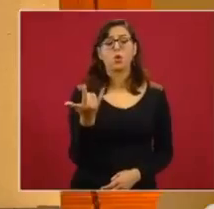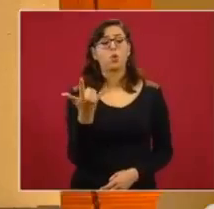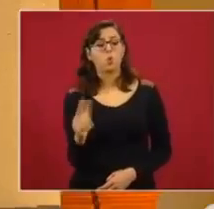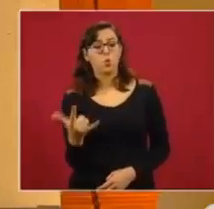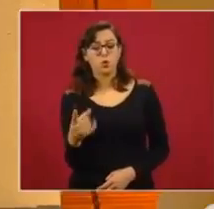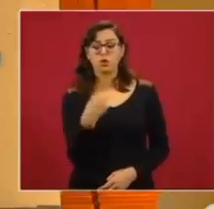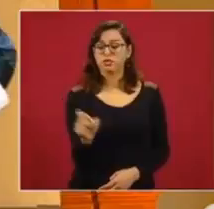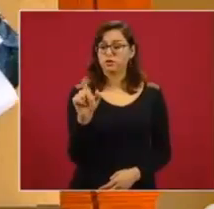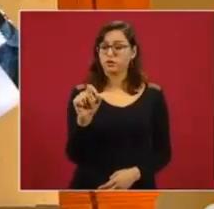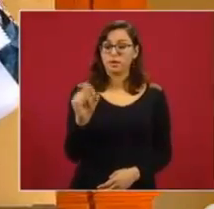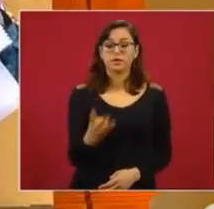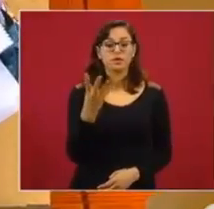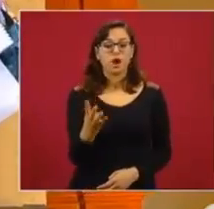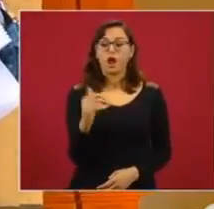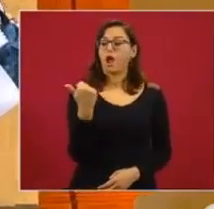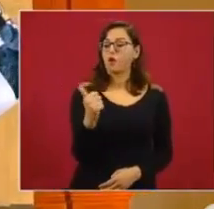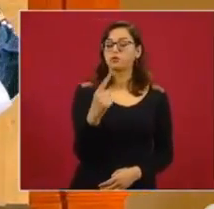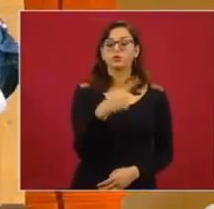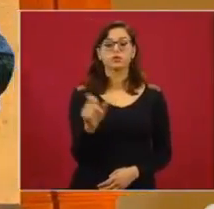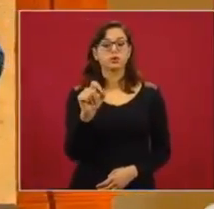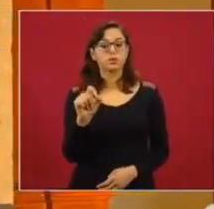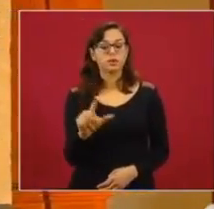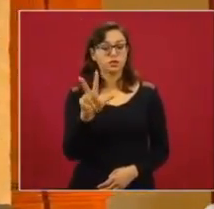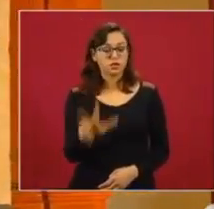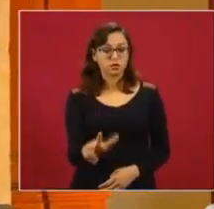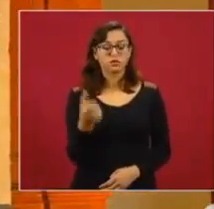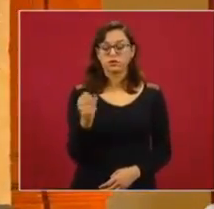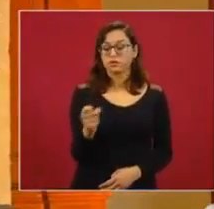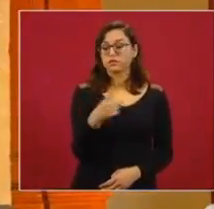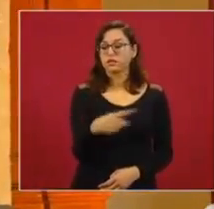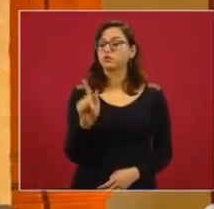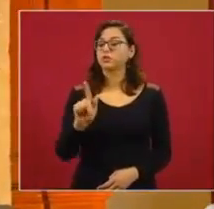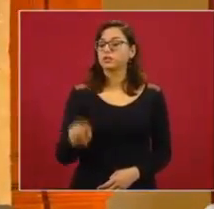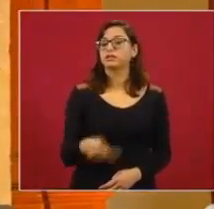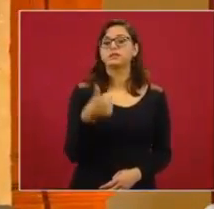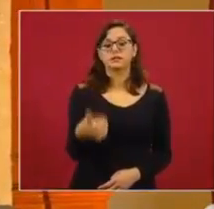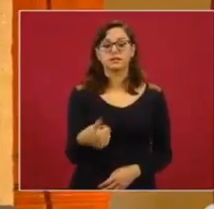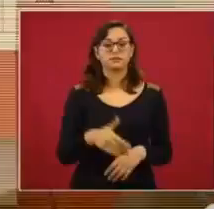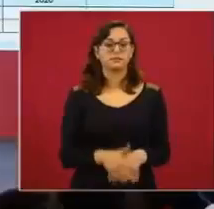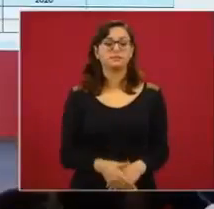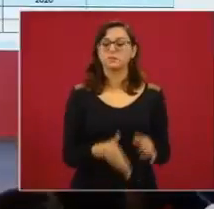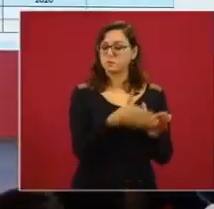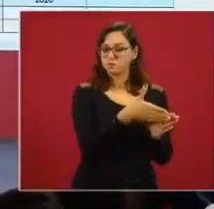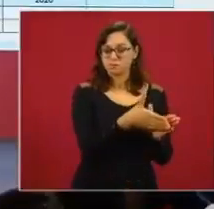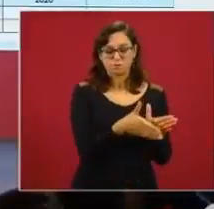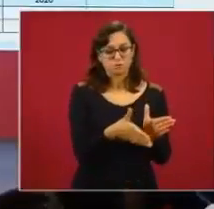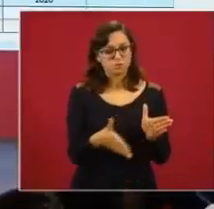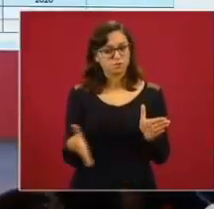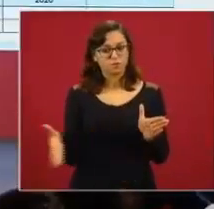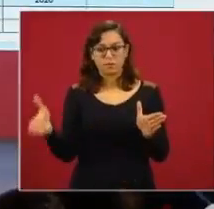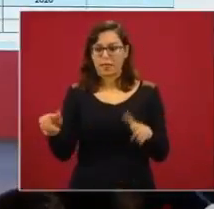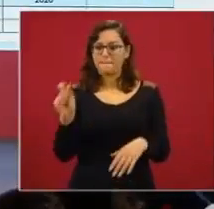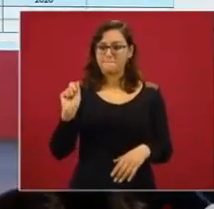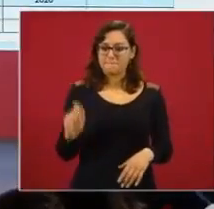julio, ciento veinticuatro. Agosto, ciento veintiuno. Septiembre, ciento setenta y seis. Lleva el mismo